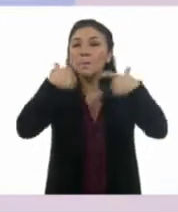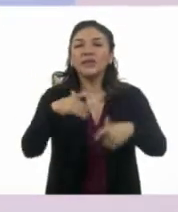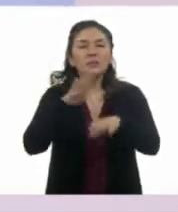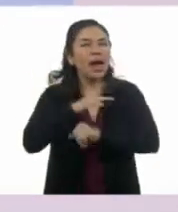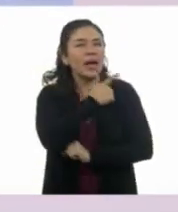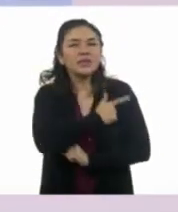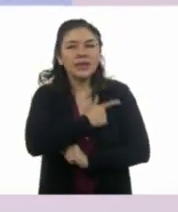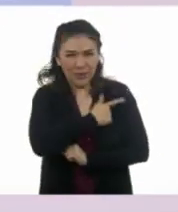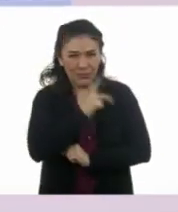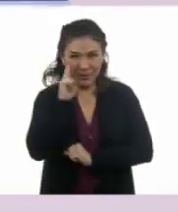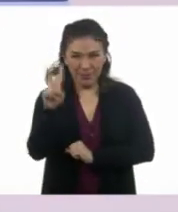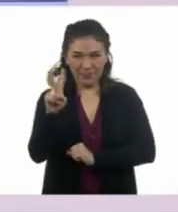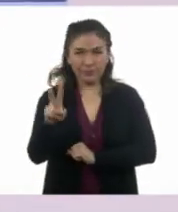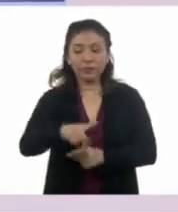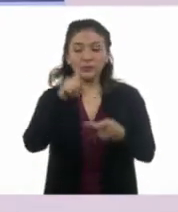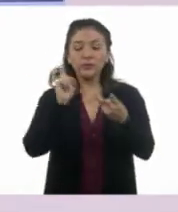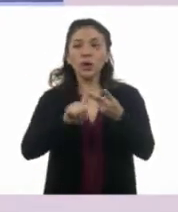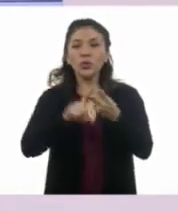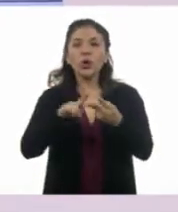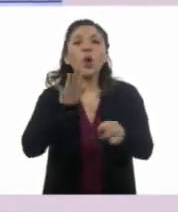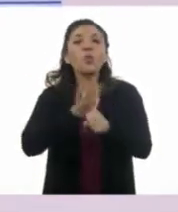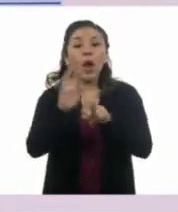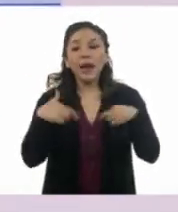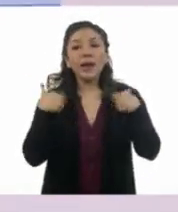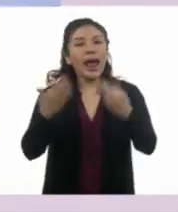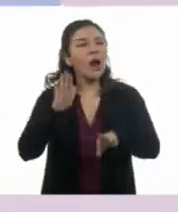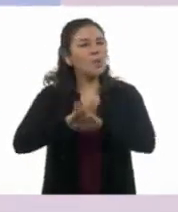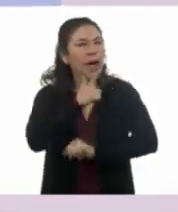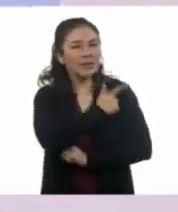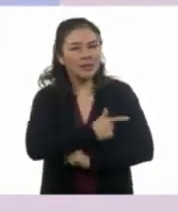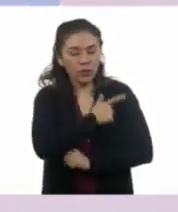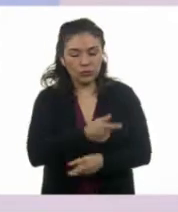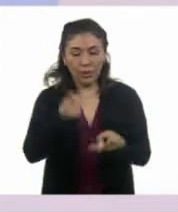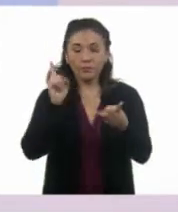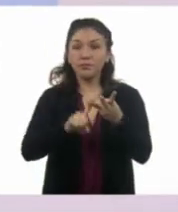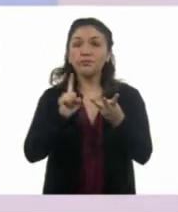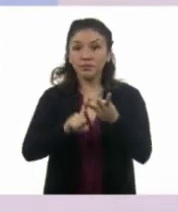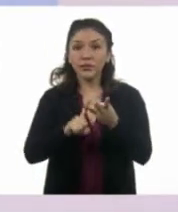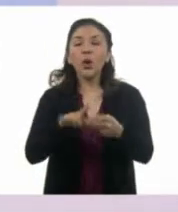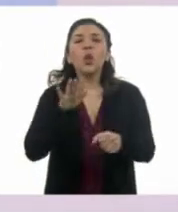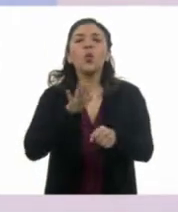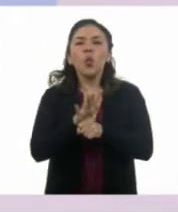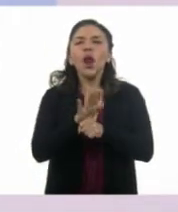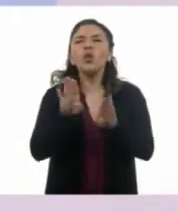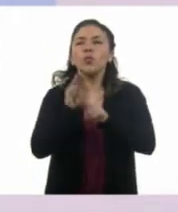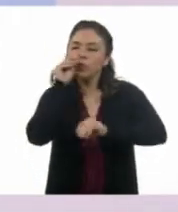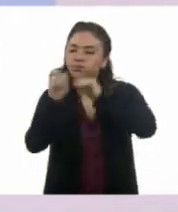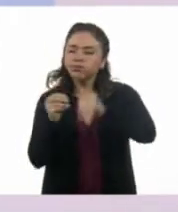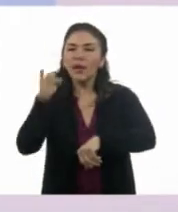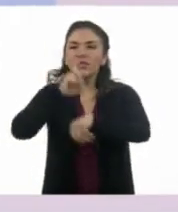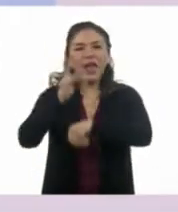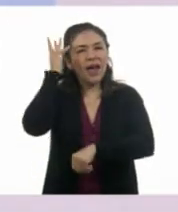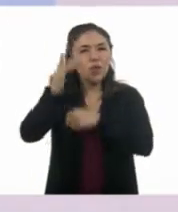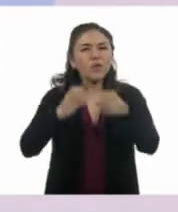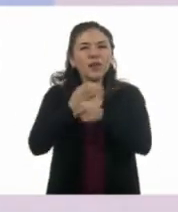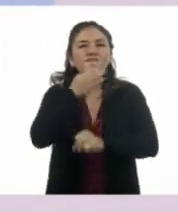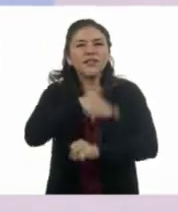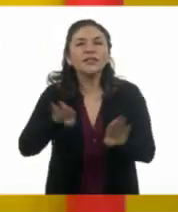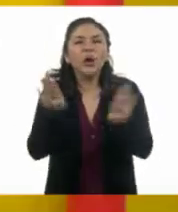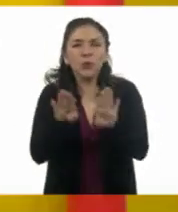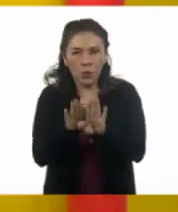favorito? Segunda, ¿Cuál sería tu regalo favorito? Y tercera, ¿Cuál sería un detalle para organizar tu cumpleaños?